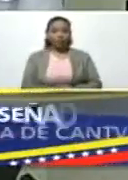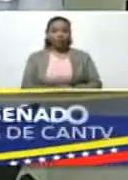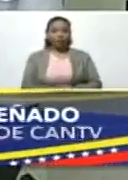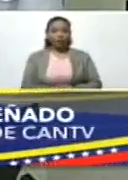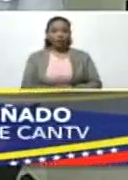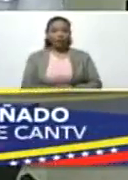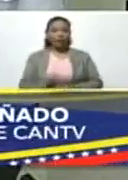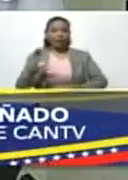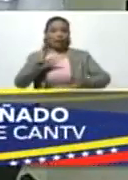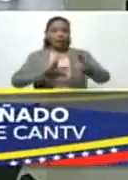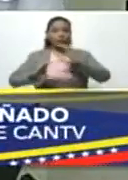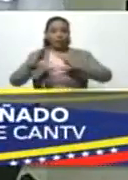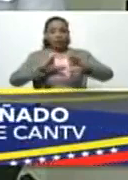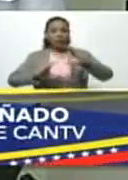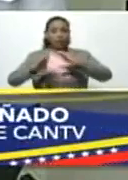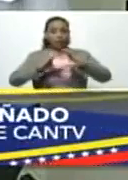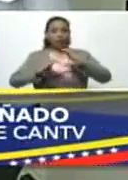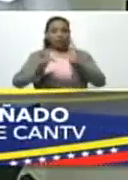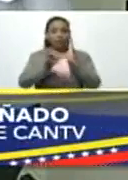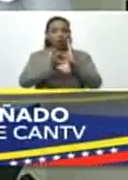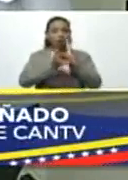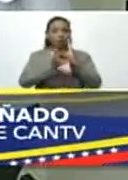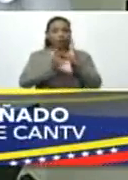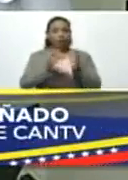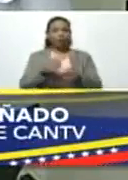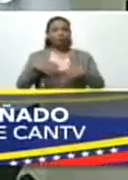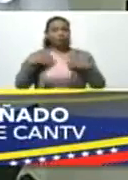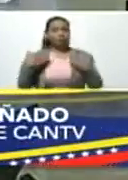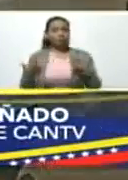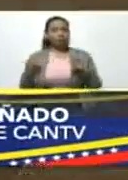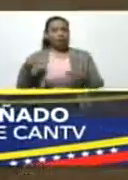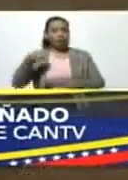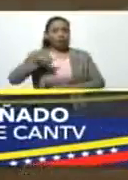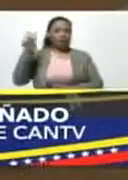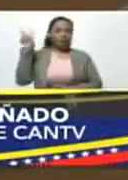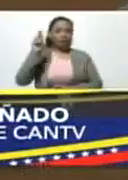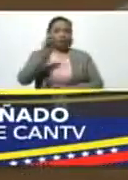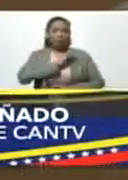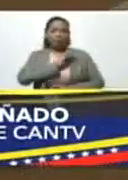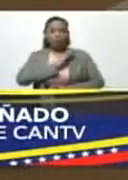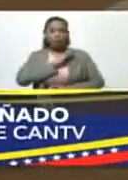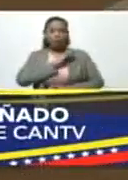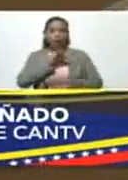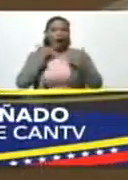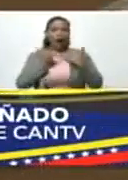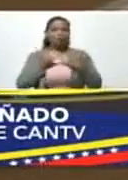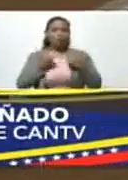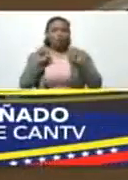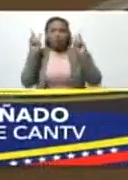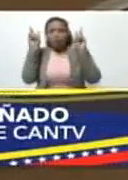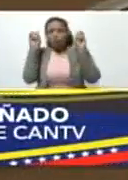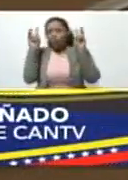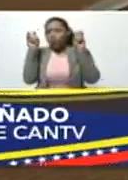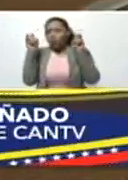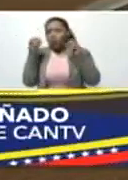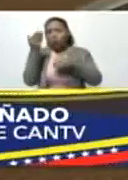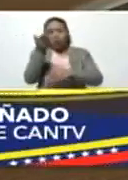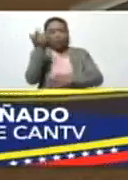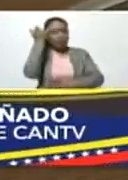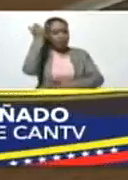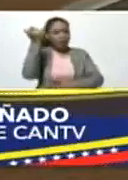Científico Tecnológico de Venezuela, recién creado por usted,